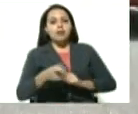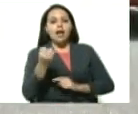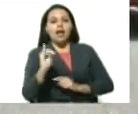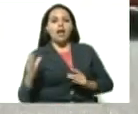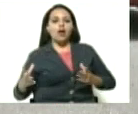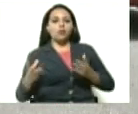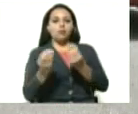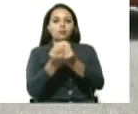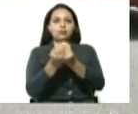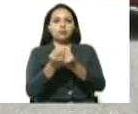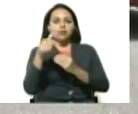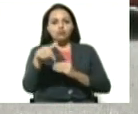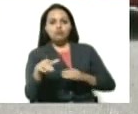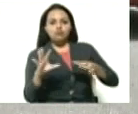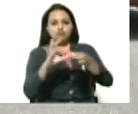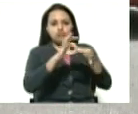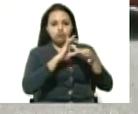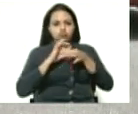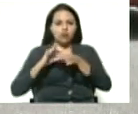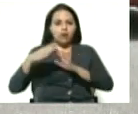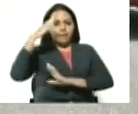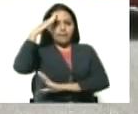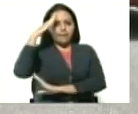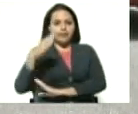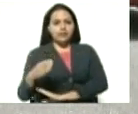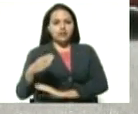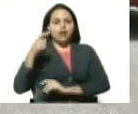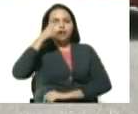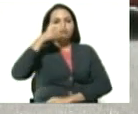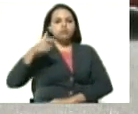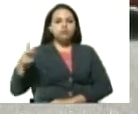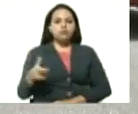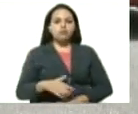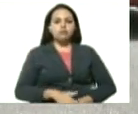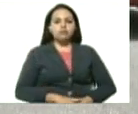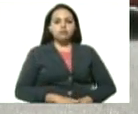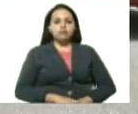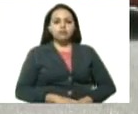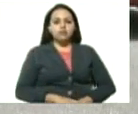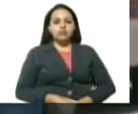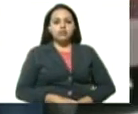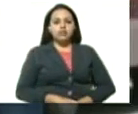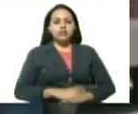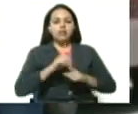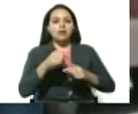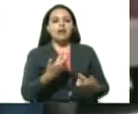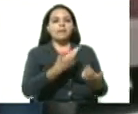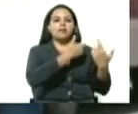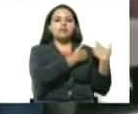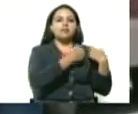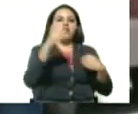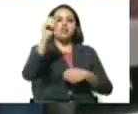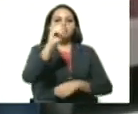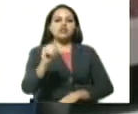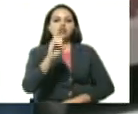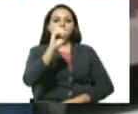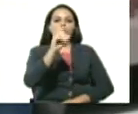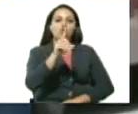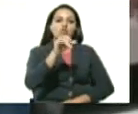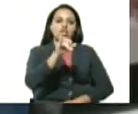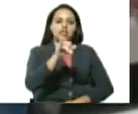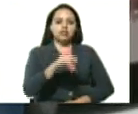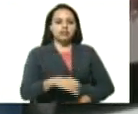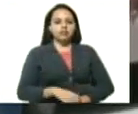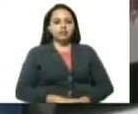acompaña en esta unión cívico-militar, el comandante de la SODI, general de división Vargas Roca.